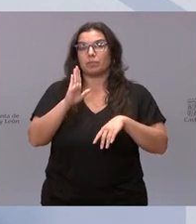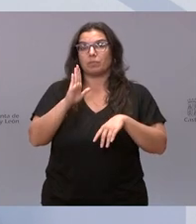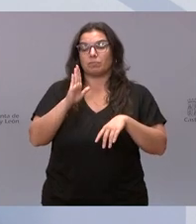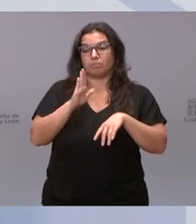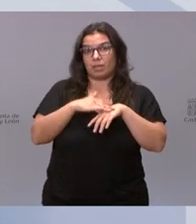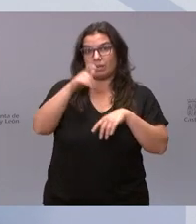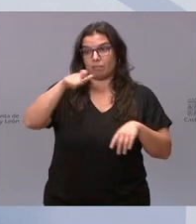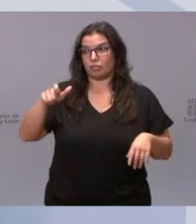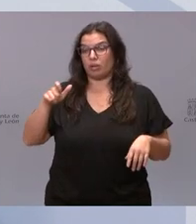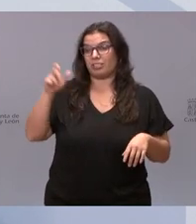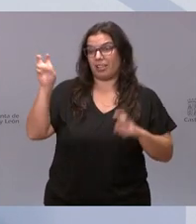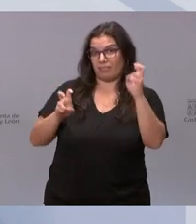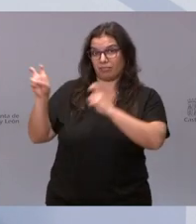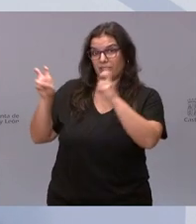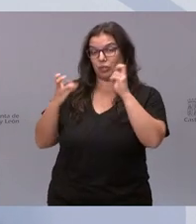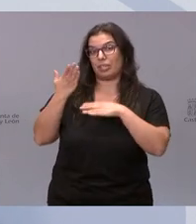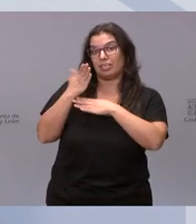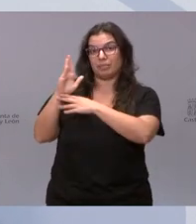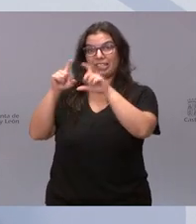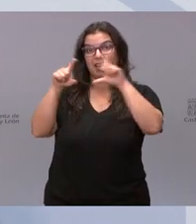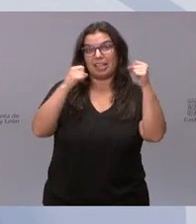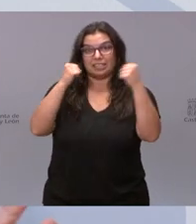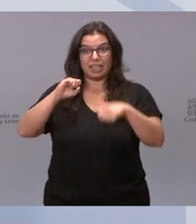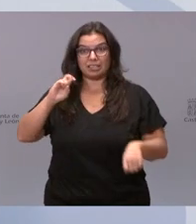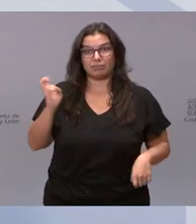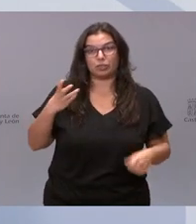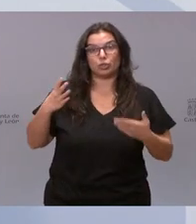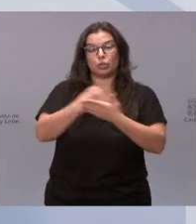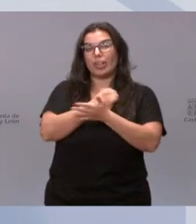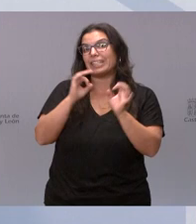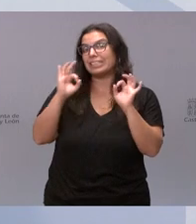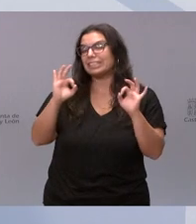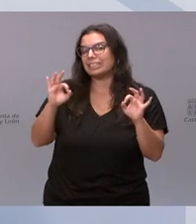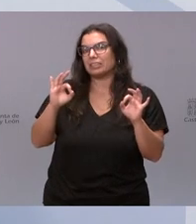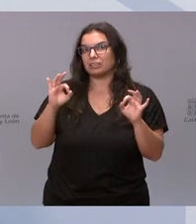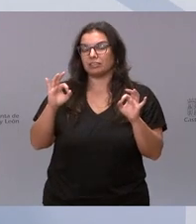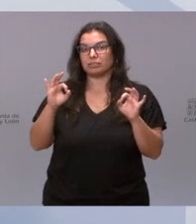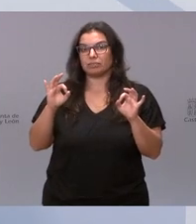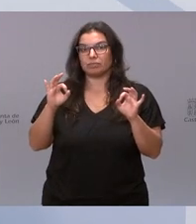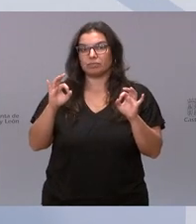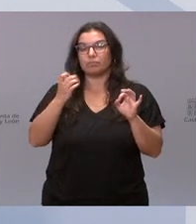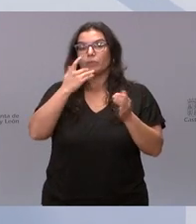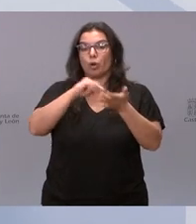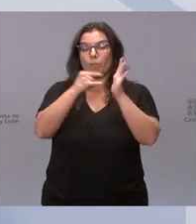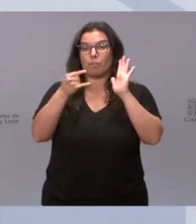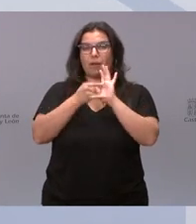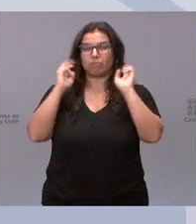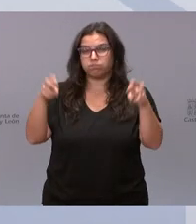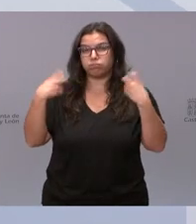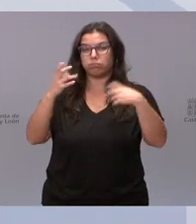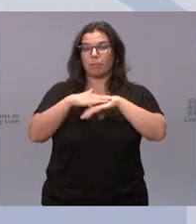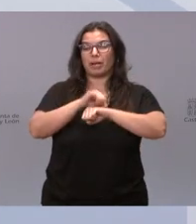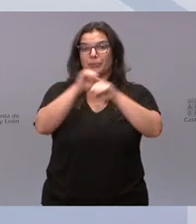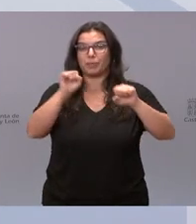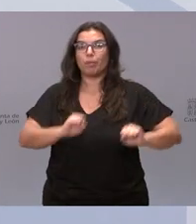hoy representáis a todas las entidades, en concreto y respecto del plan de choque que refuerza la